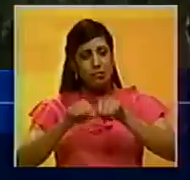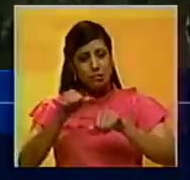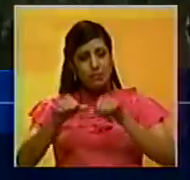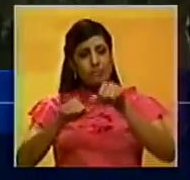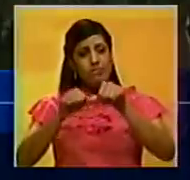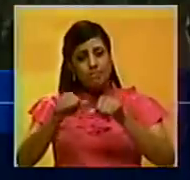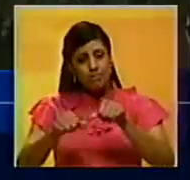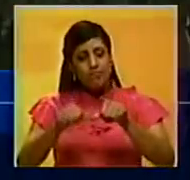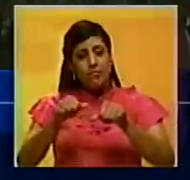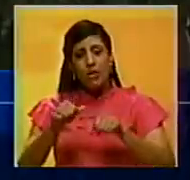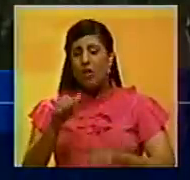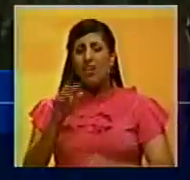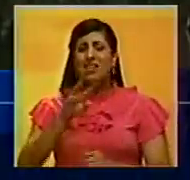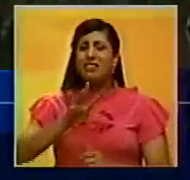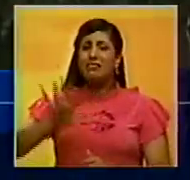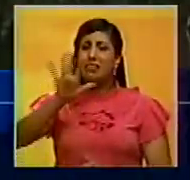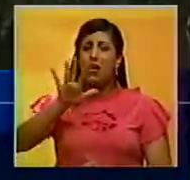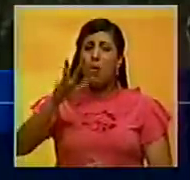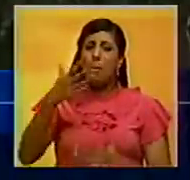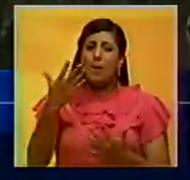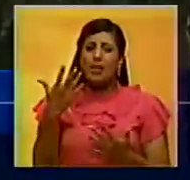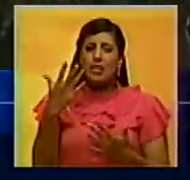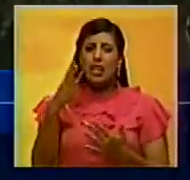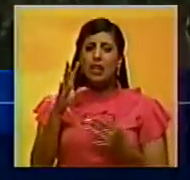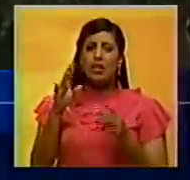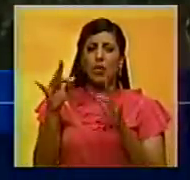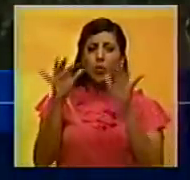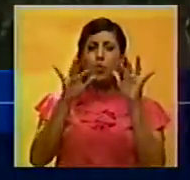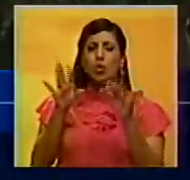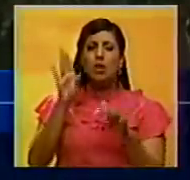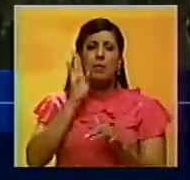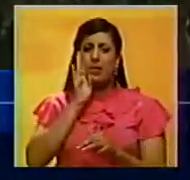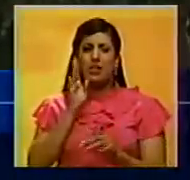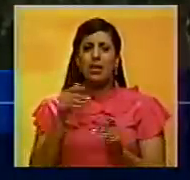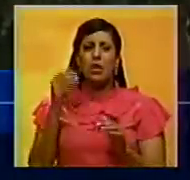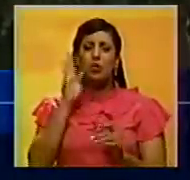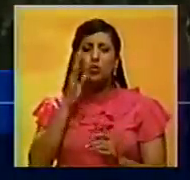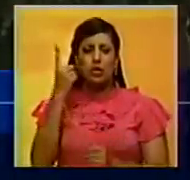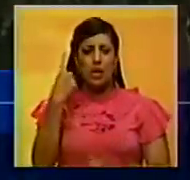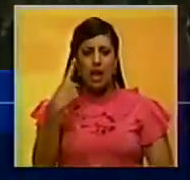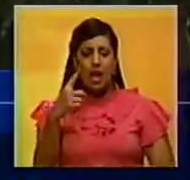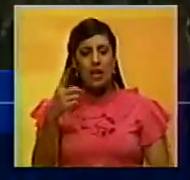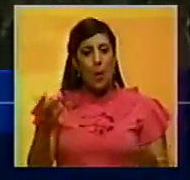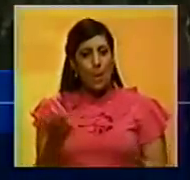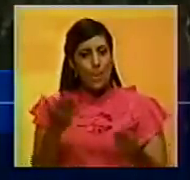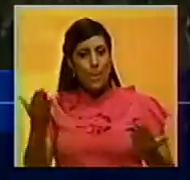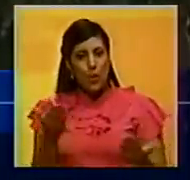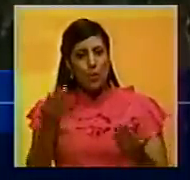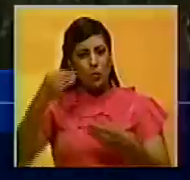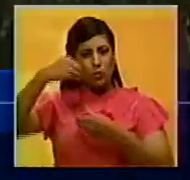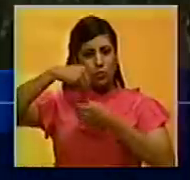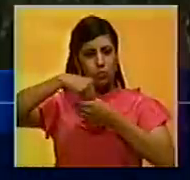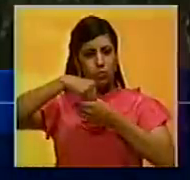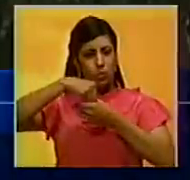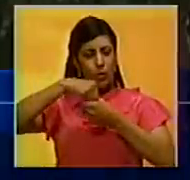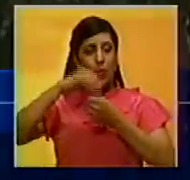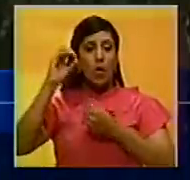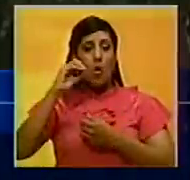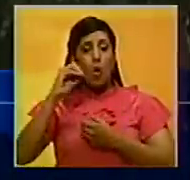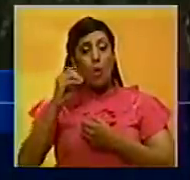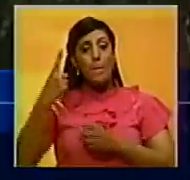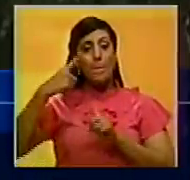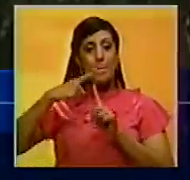no es más que un mecanismo subrecticio y perverso de promover el injerencismo o